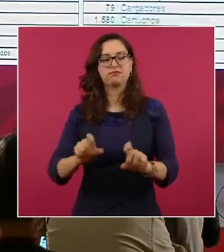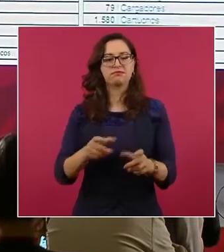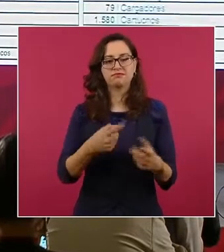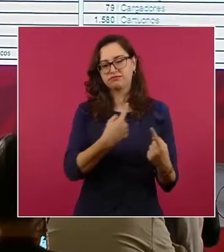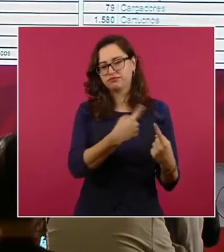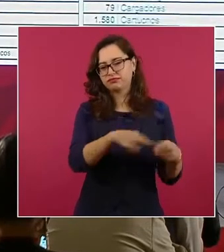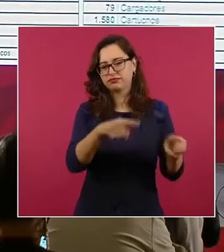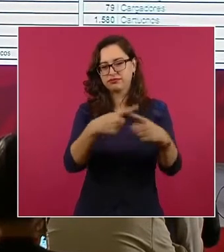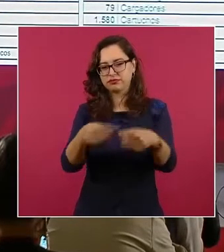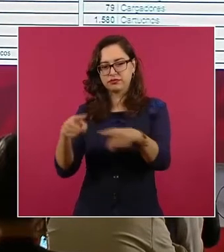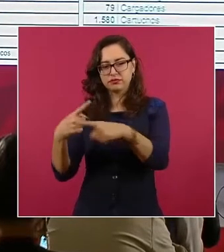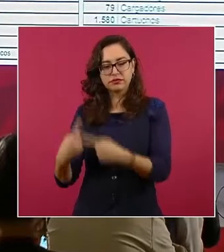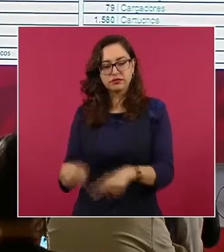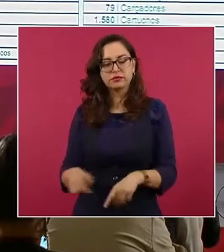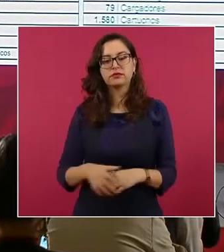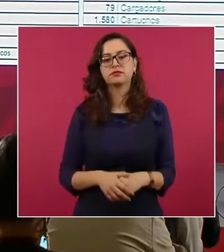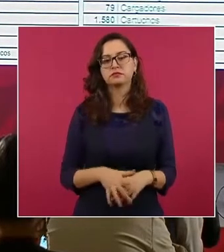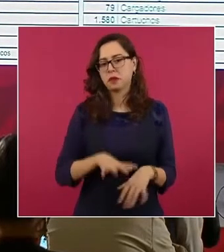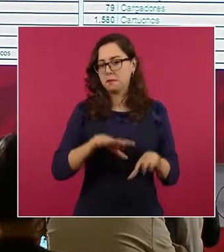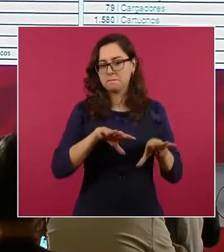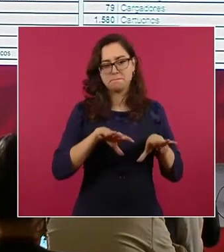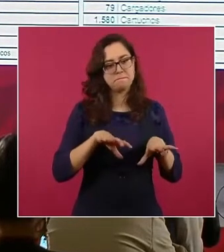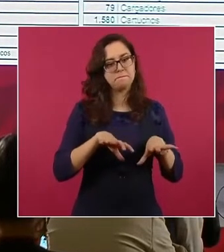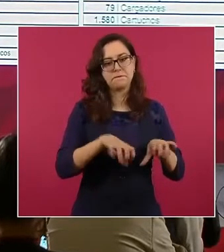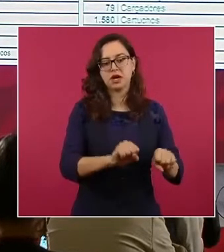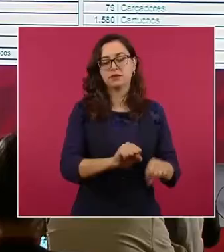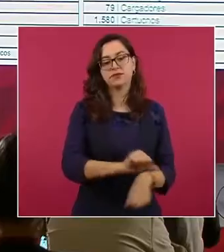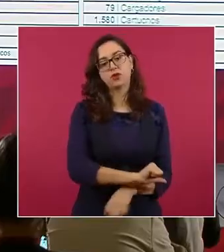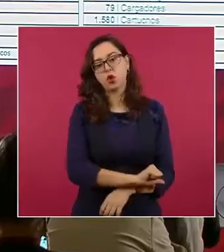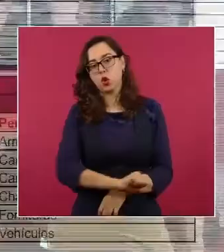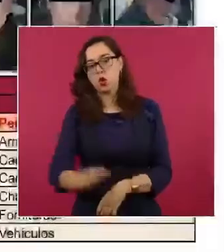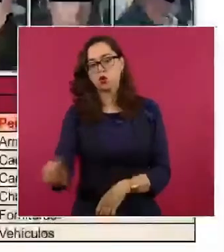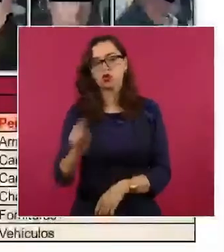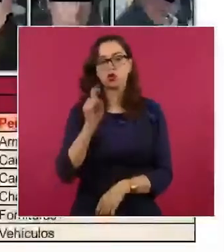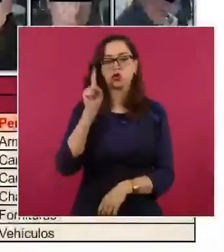Otras operaciones en Caborca, Sonora,